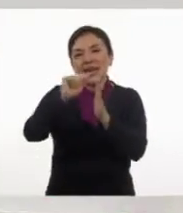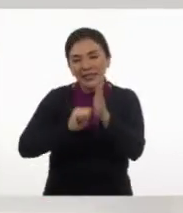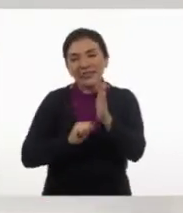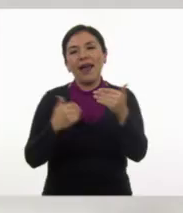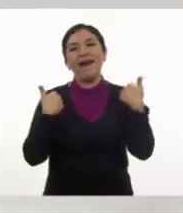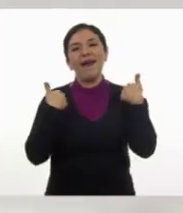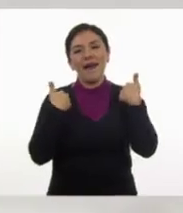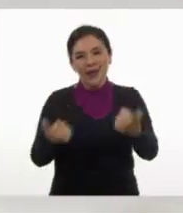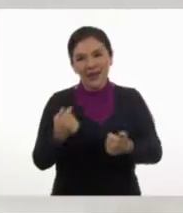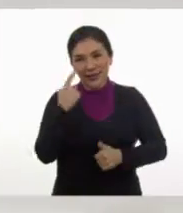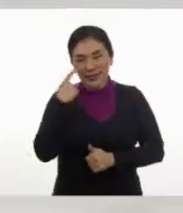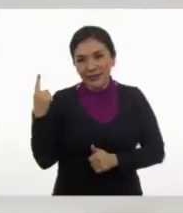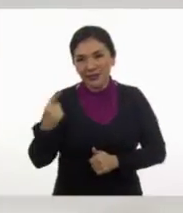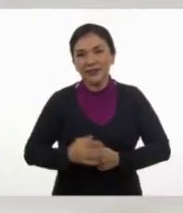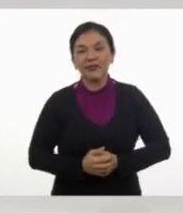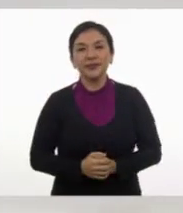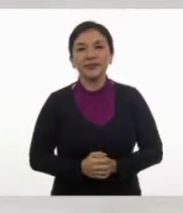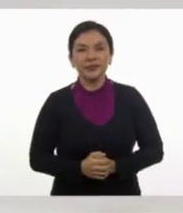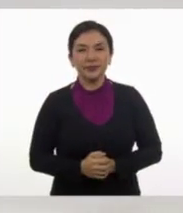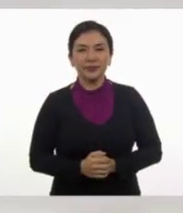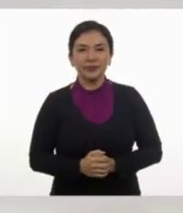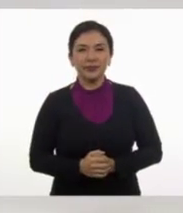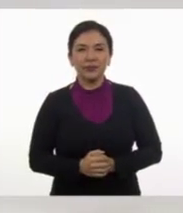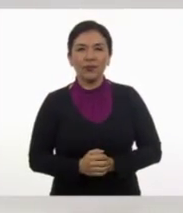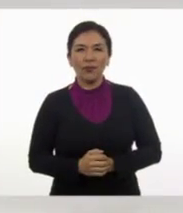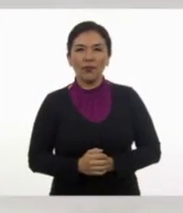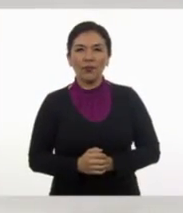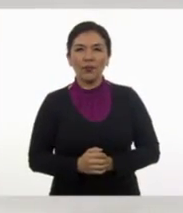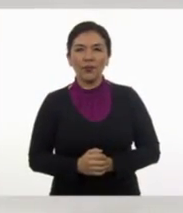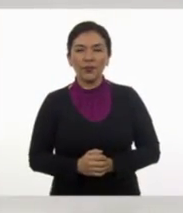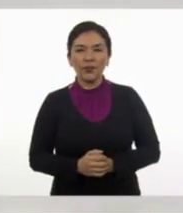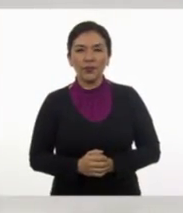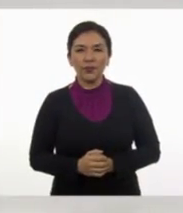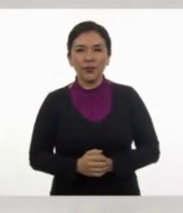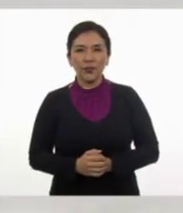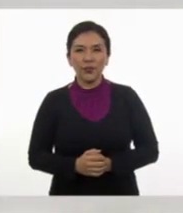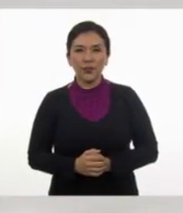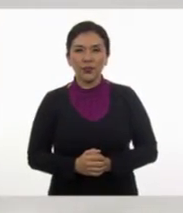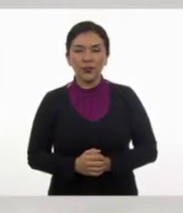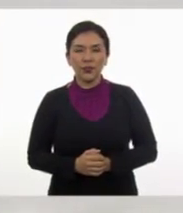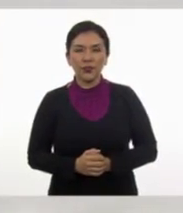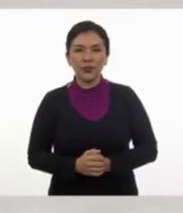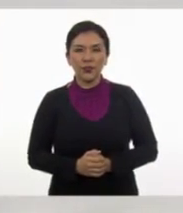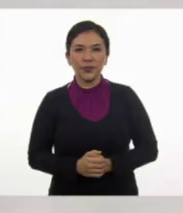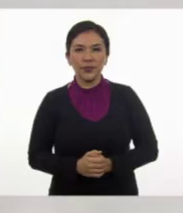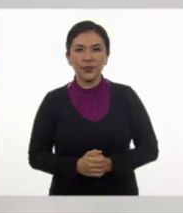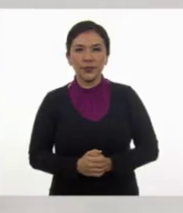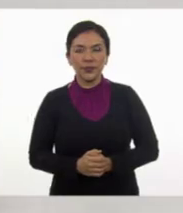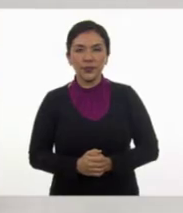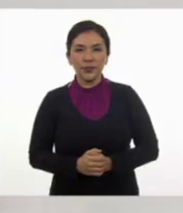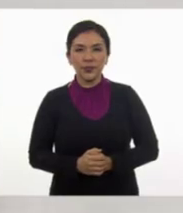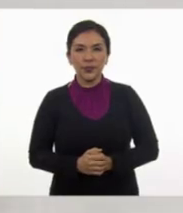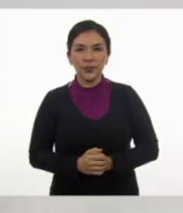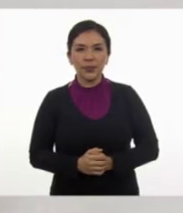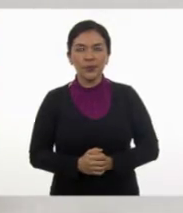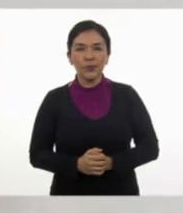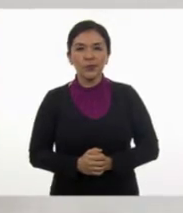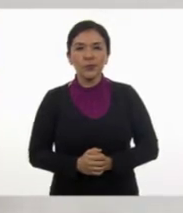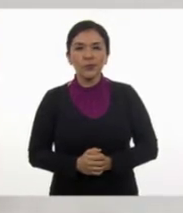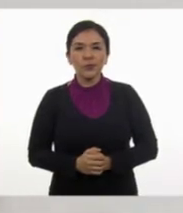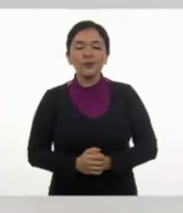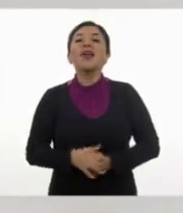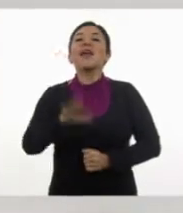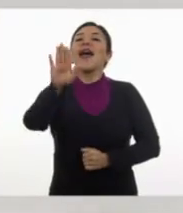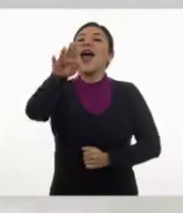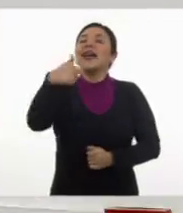cuatrimestre es igual que cuatro... Meses. Meses.